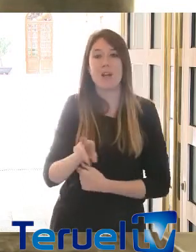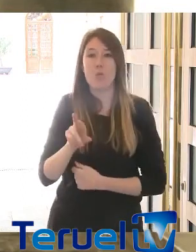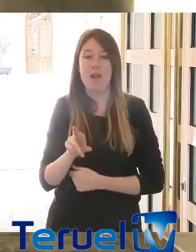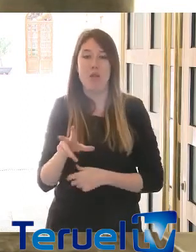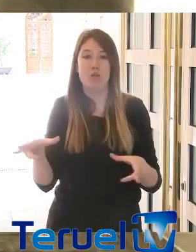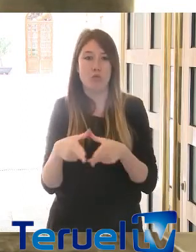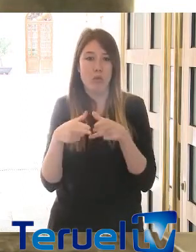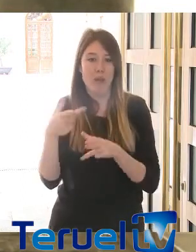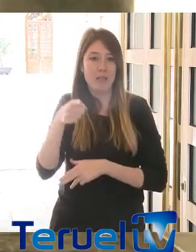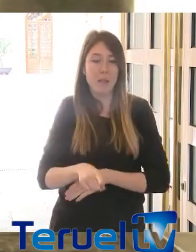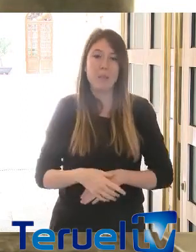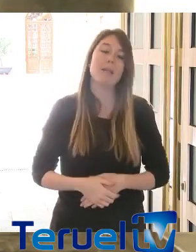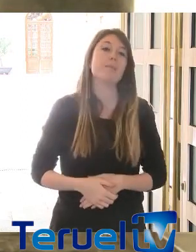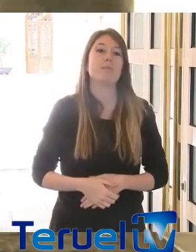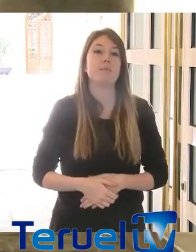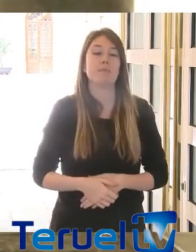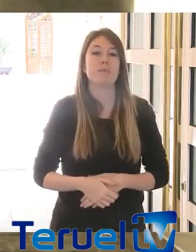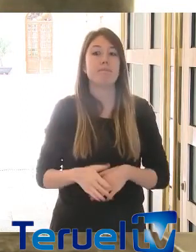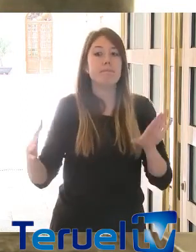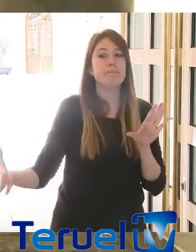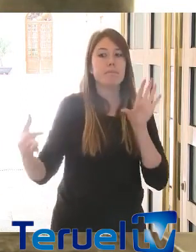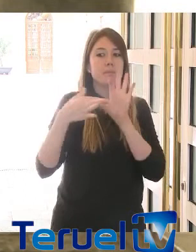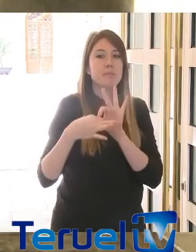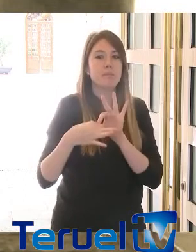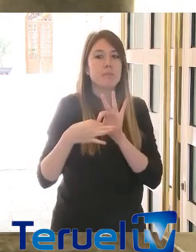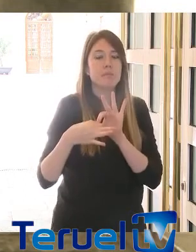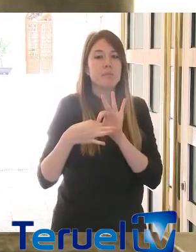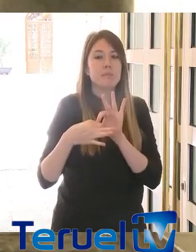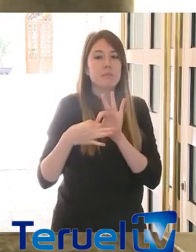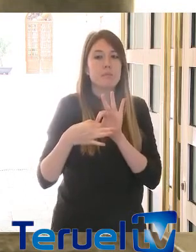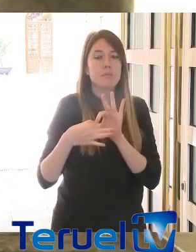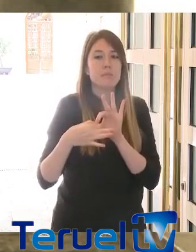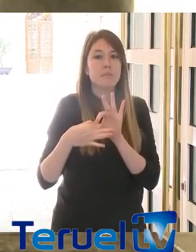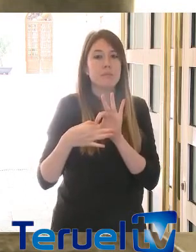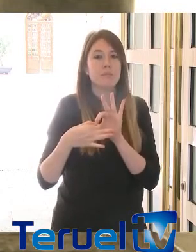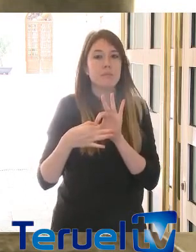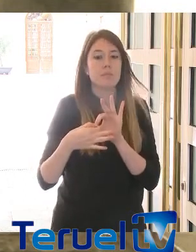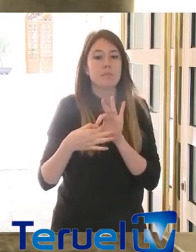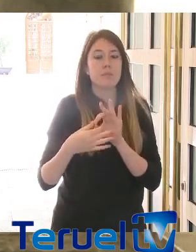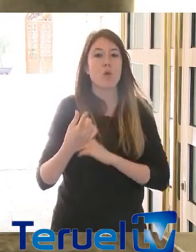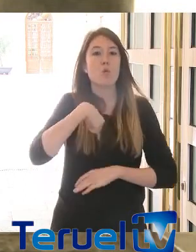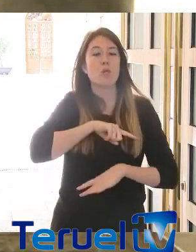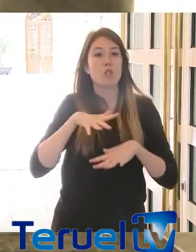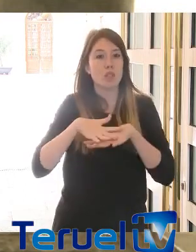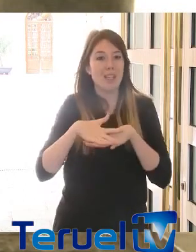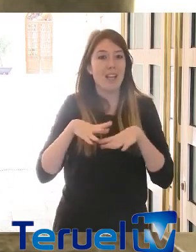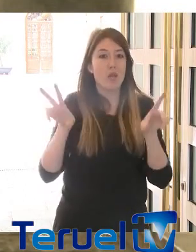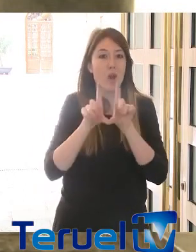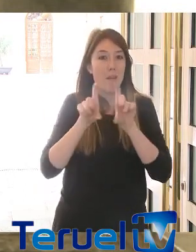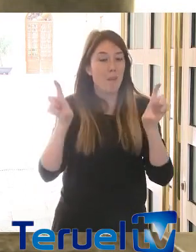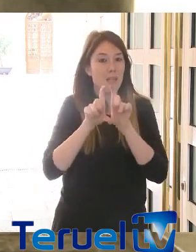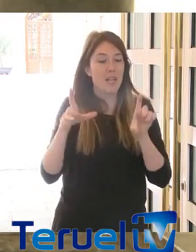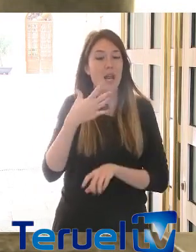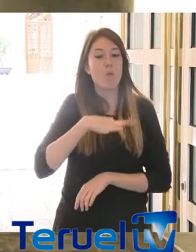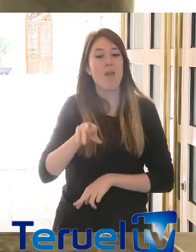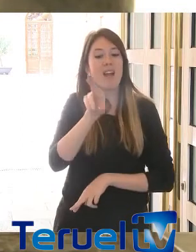que tiene que ir dirigido fundamentalmente a que nuestro tejido empresarial se pueda ir